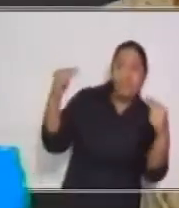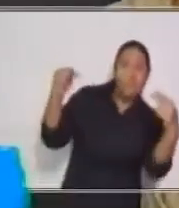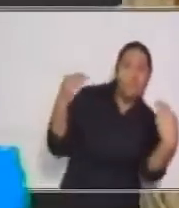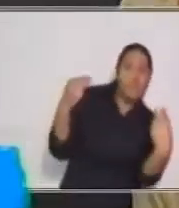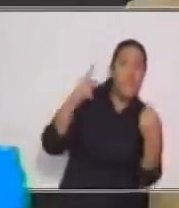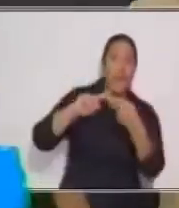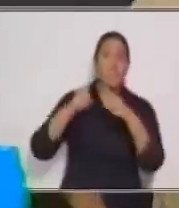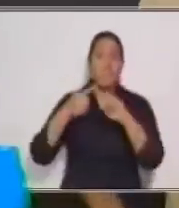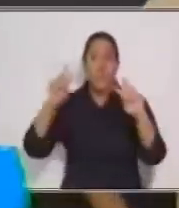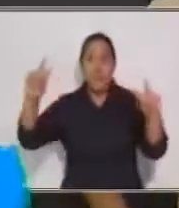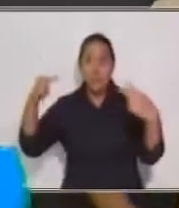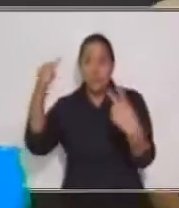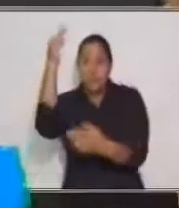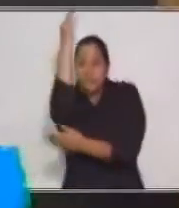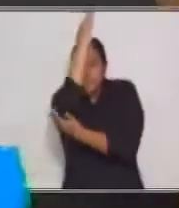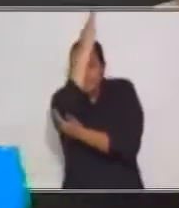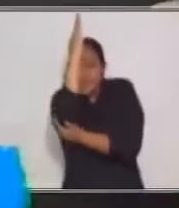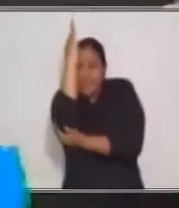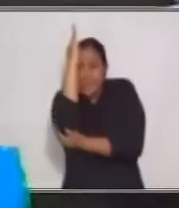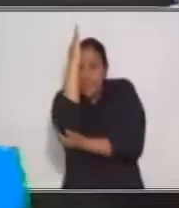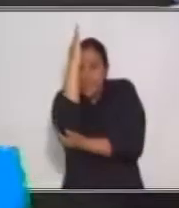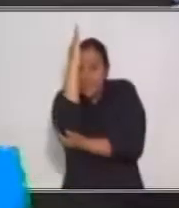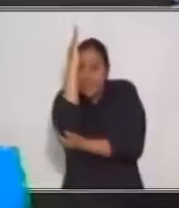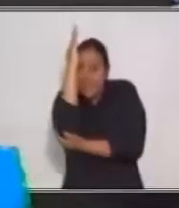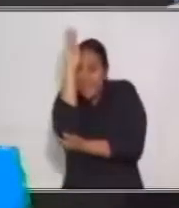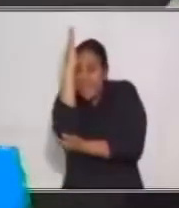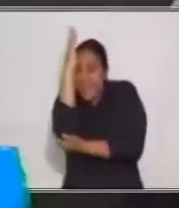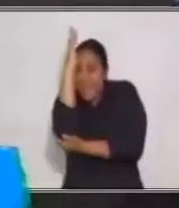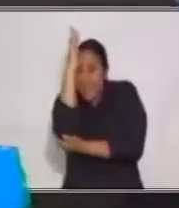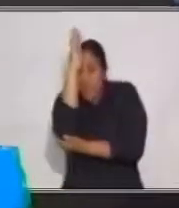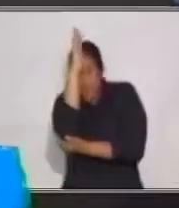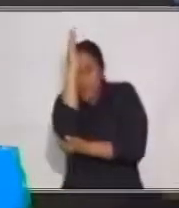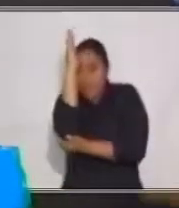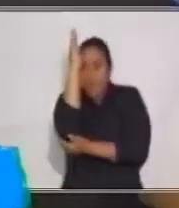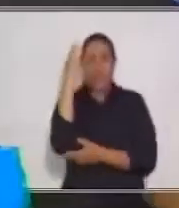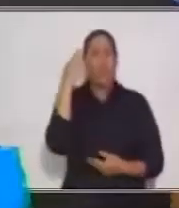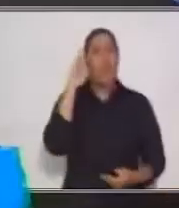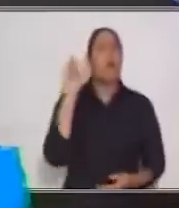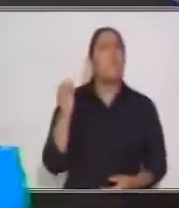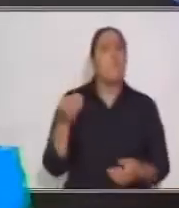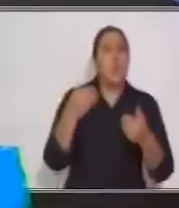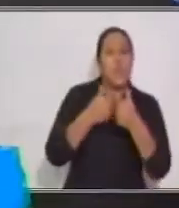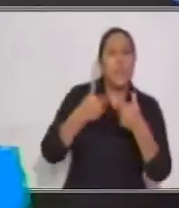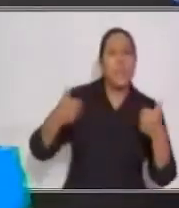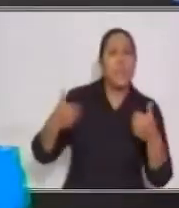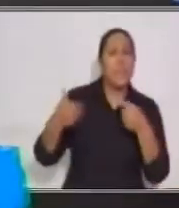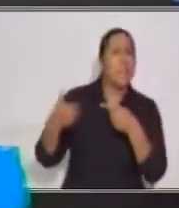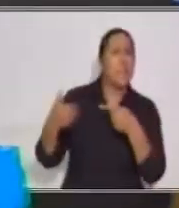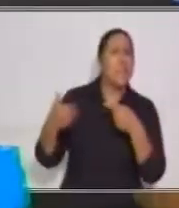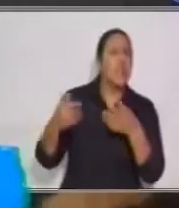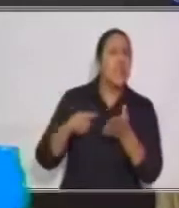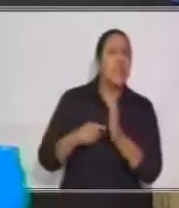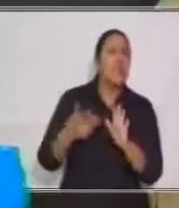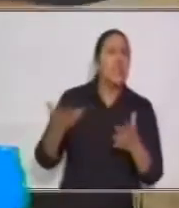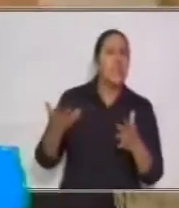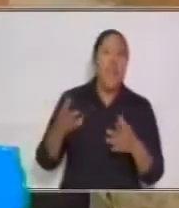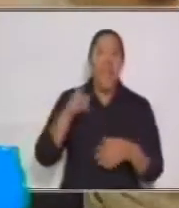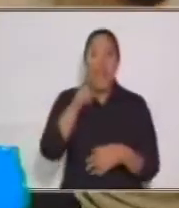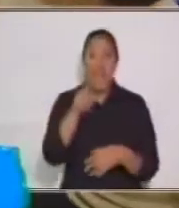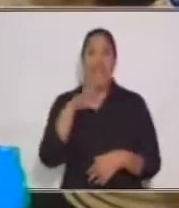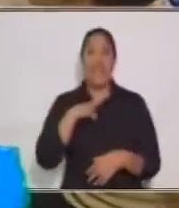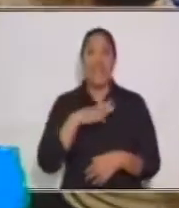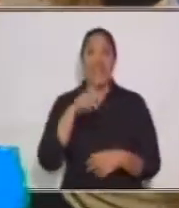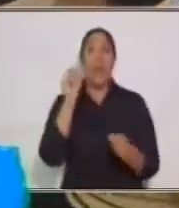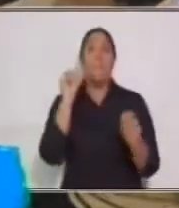Si se dan cuenta, aquí tenemos un espacio. ¿Por qué estará ese espacio? Excelente. Porque va a un punto. Muy bien.